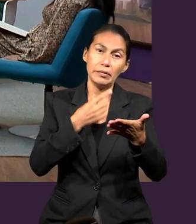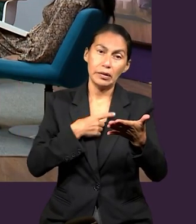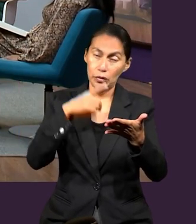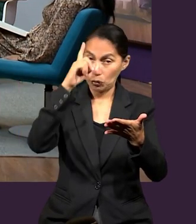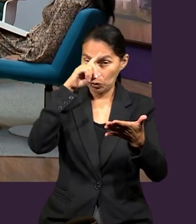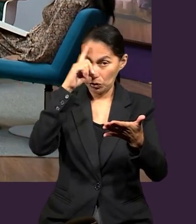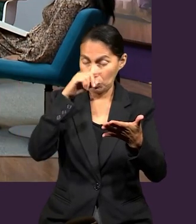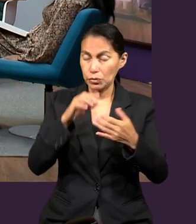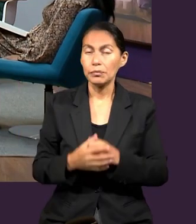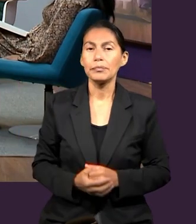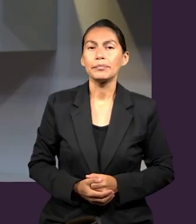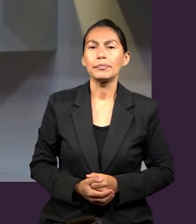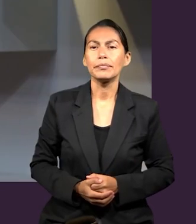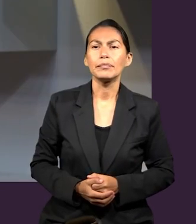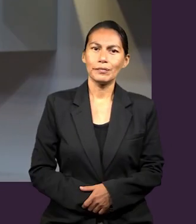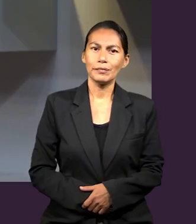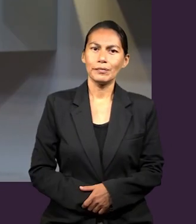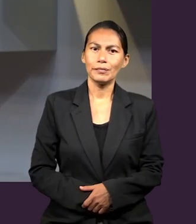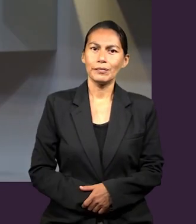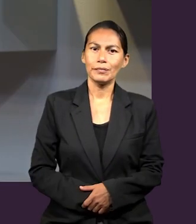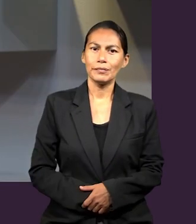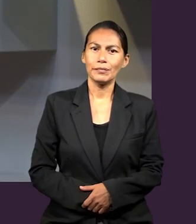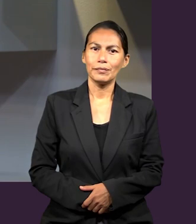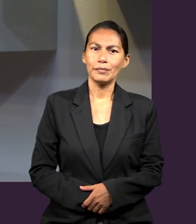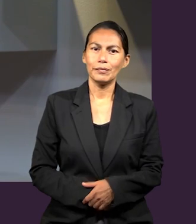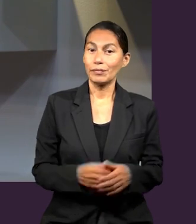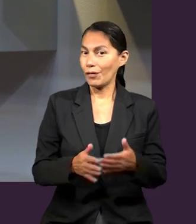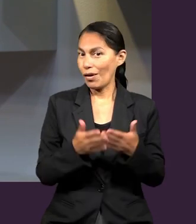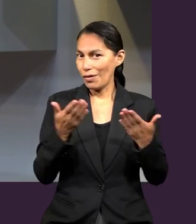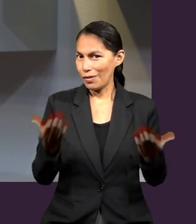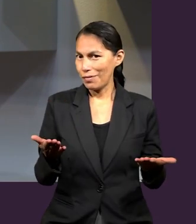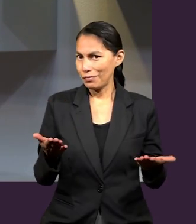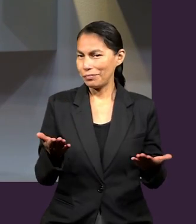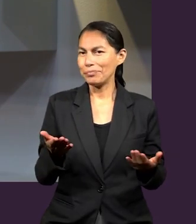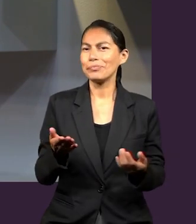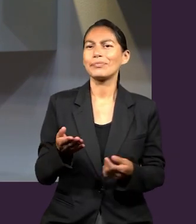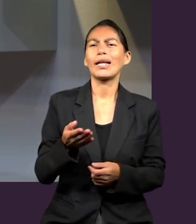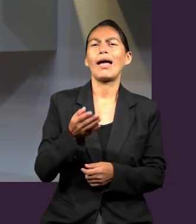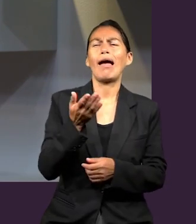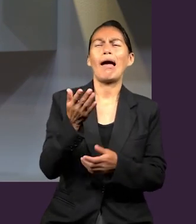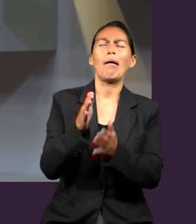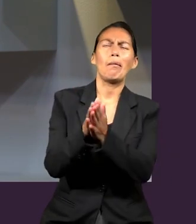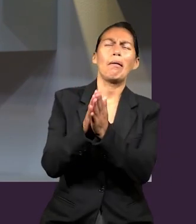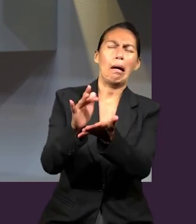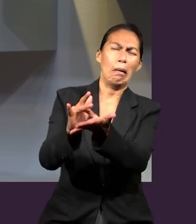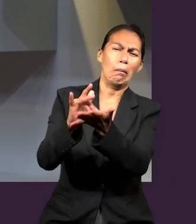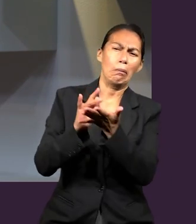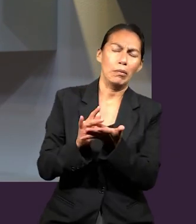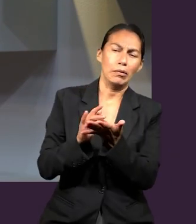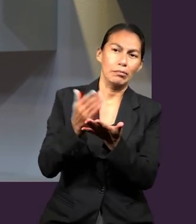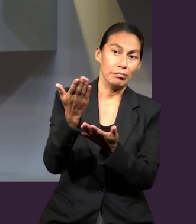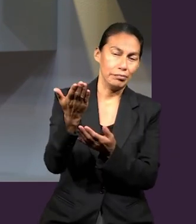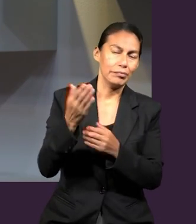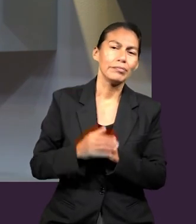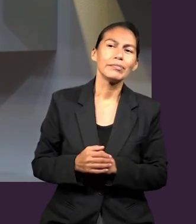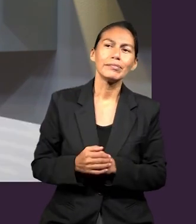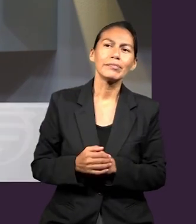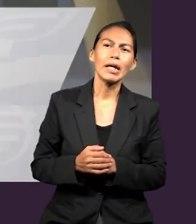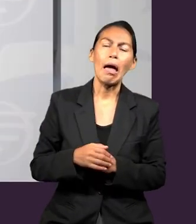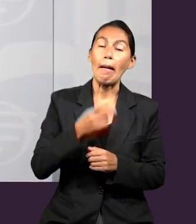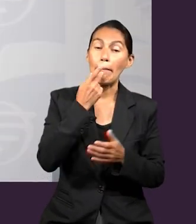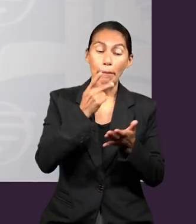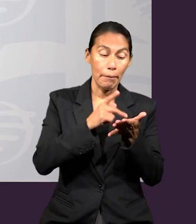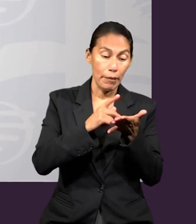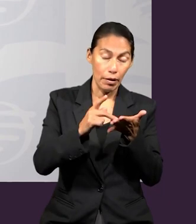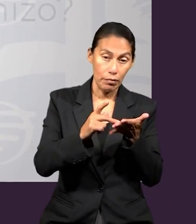hacer. Ok, gracias Natalia. Bueno, queremos pedirle a alguien que pueda apoyarnos. Según Pablo,